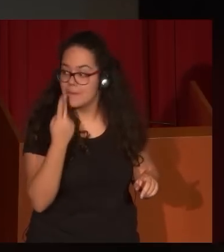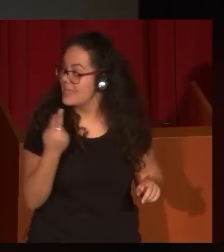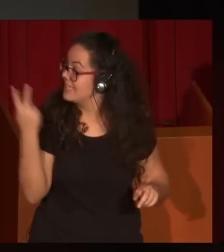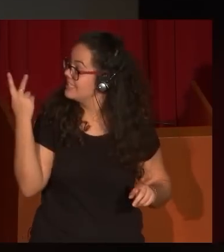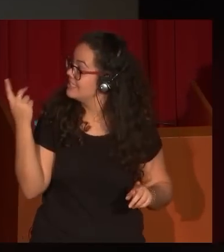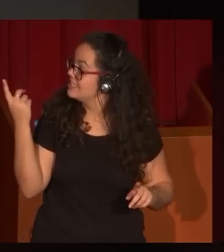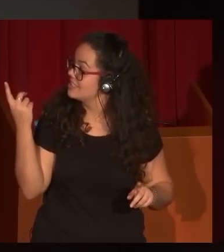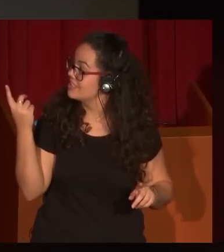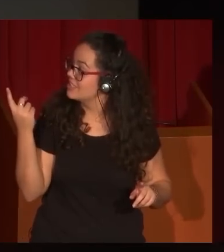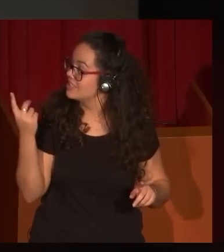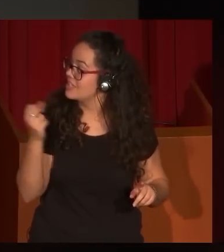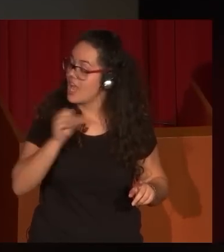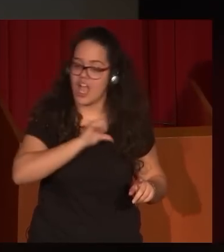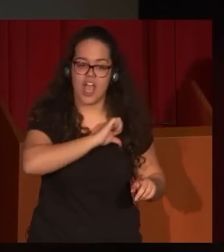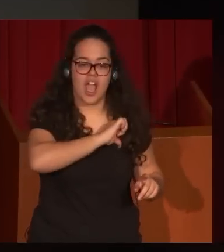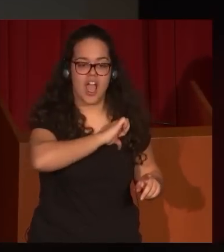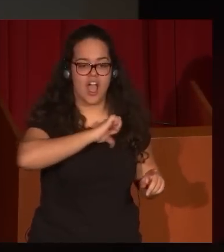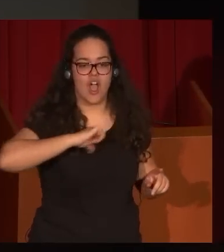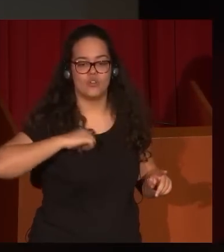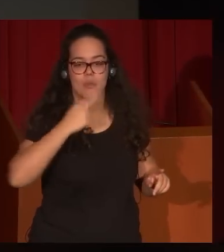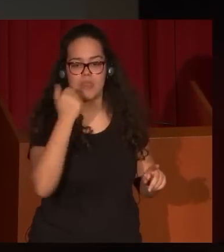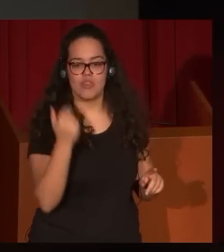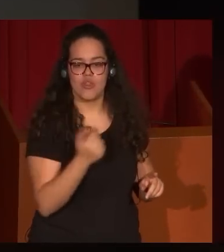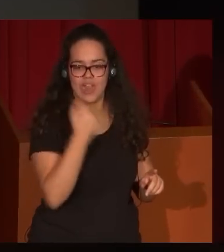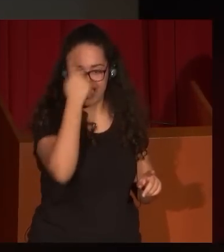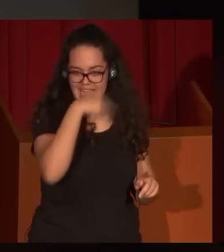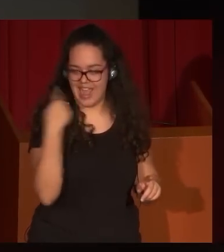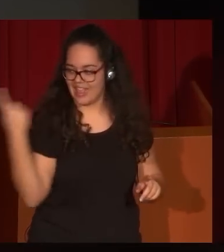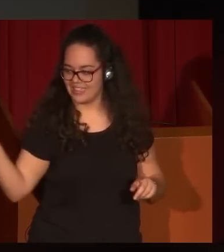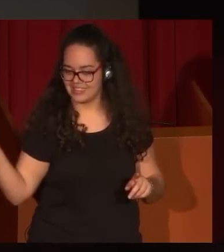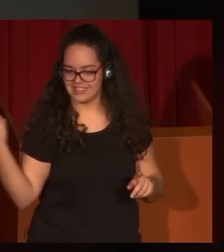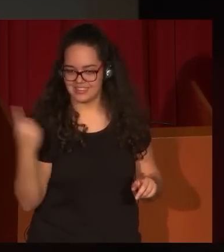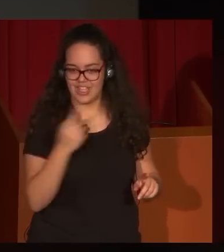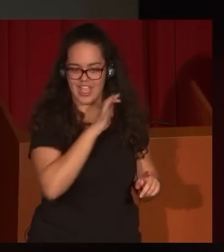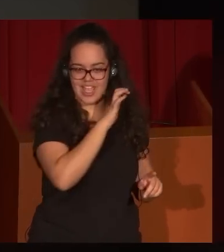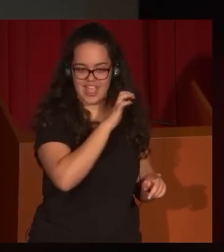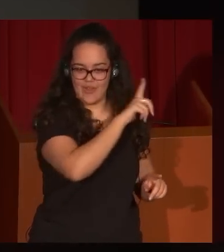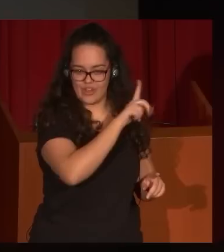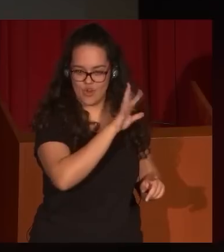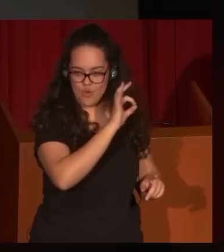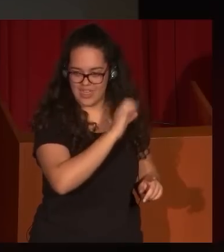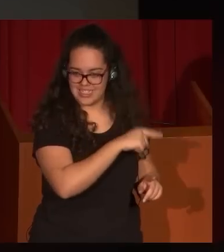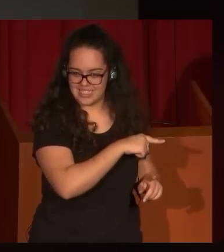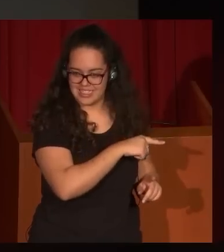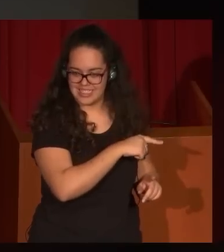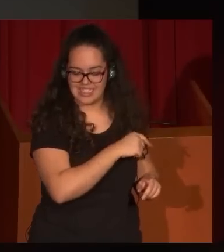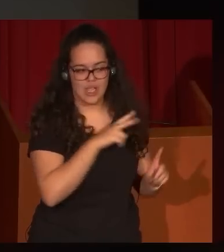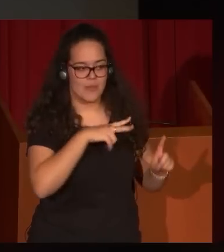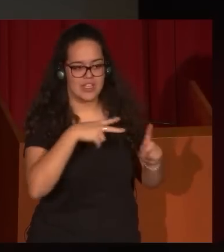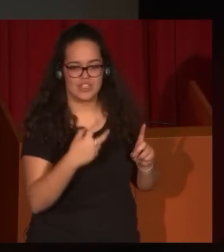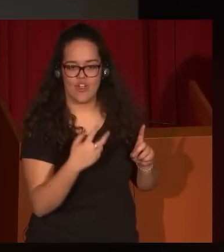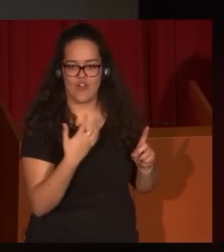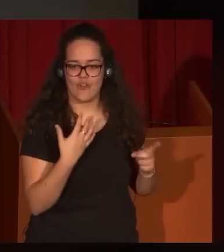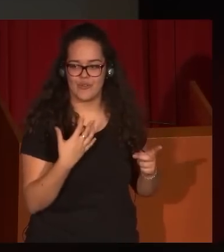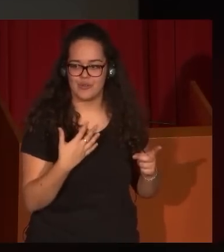un autorretrato del propio Lucas aquí abajo. Es decir, esa visión, vamos a decir, contestataria o